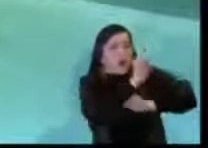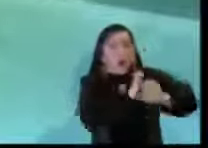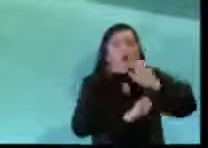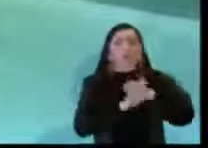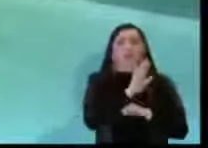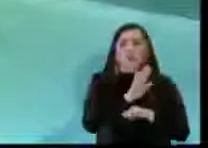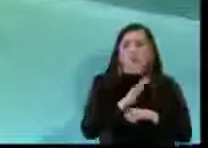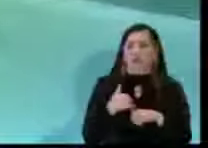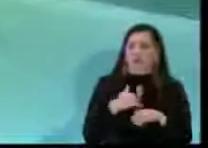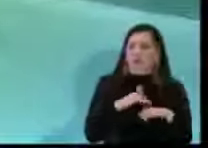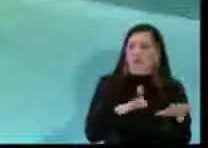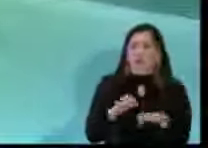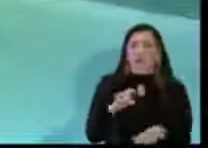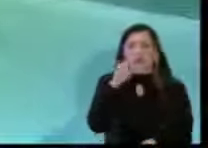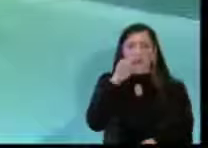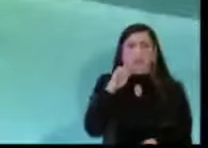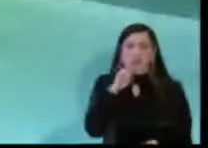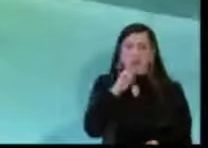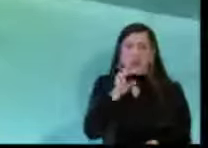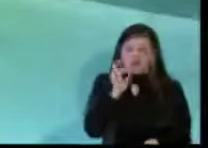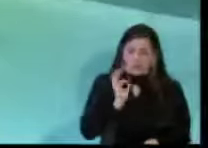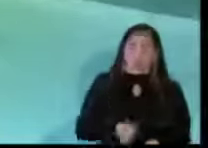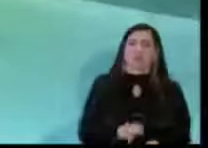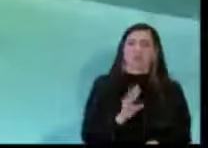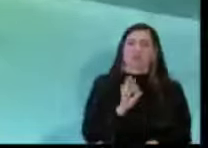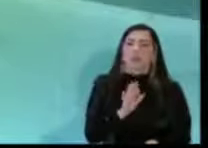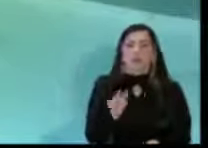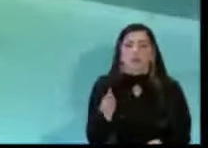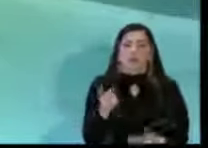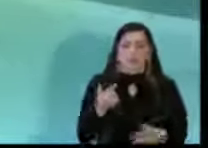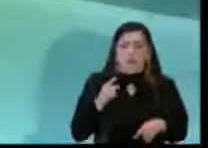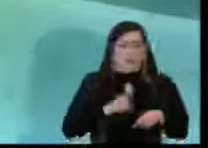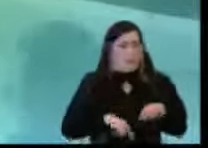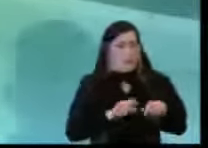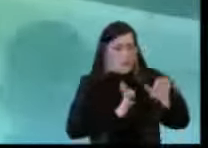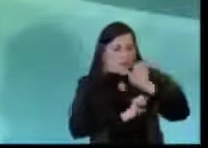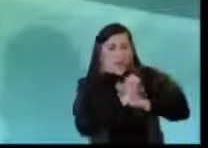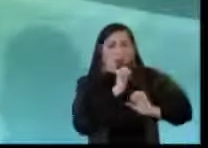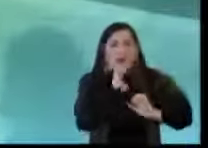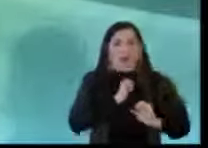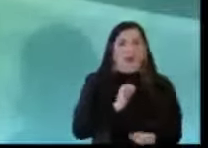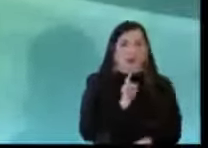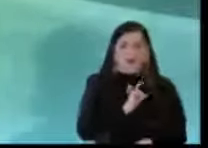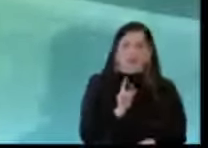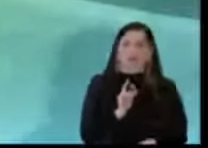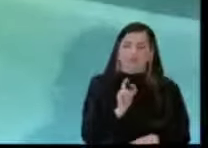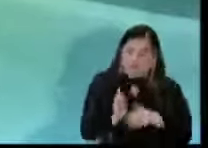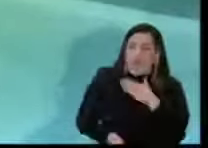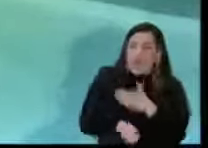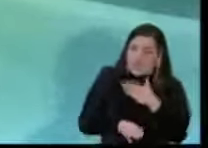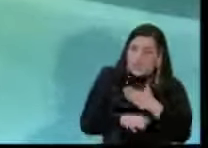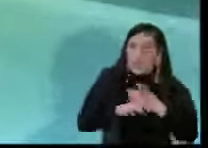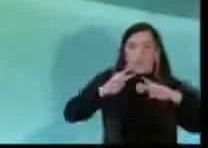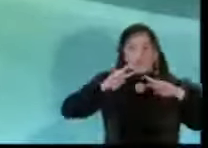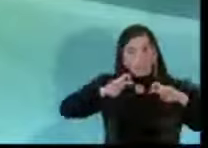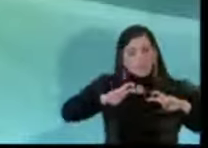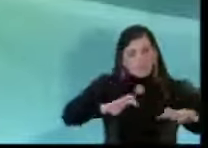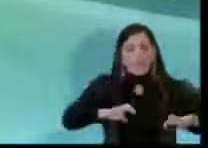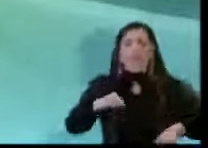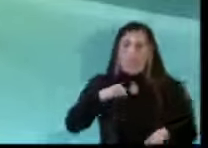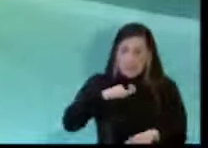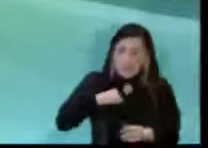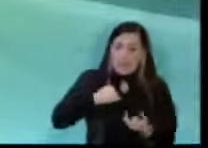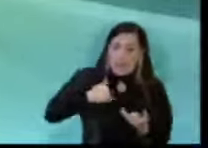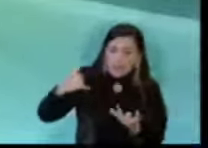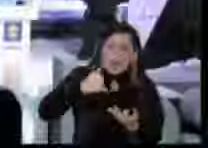acto sexual en persona puesta en incapacidad de resistir agravado. Y continúa la investigación con las líneas que tenemos,